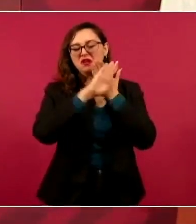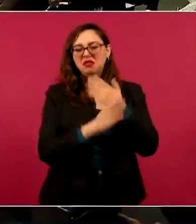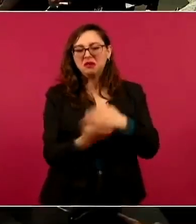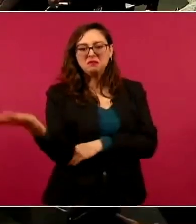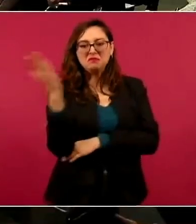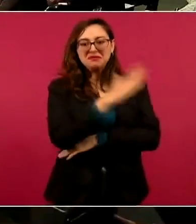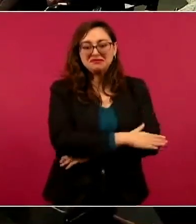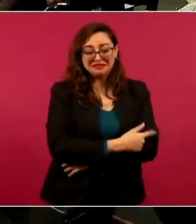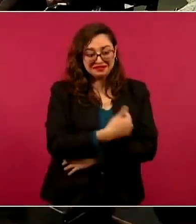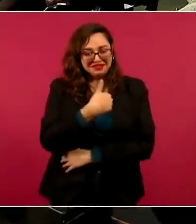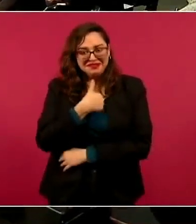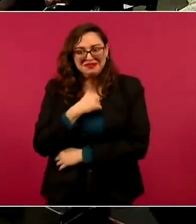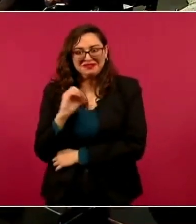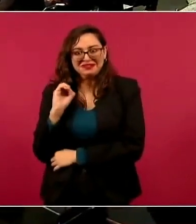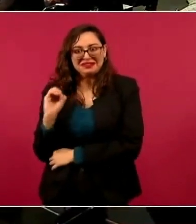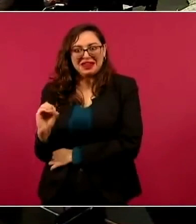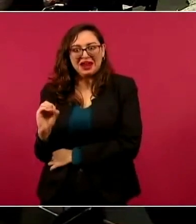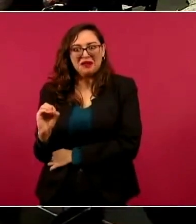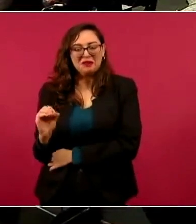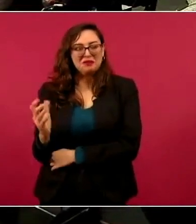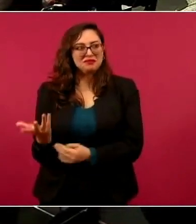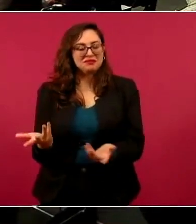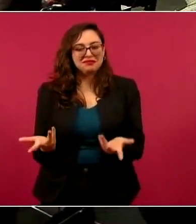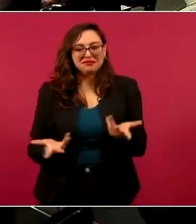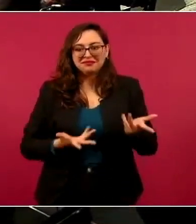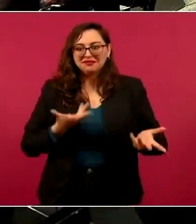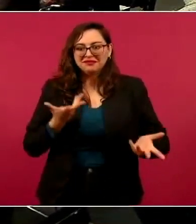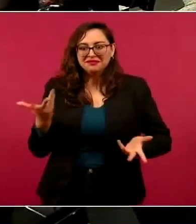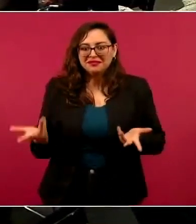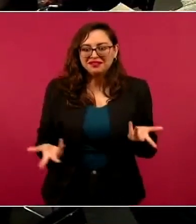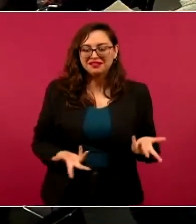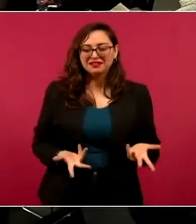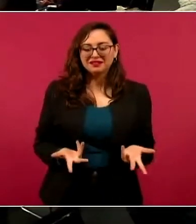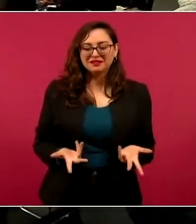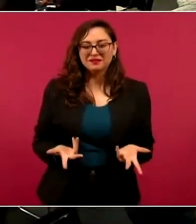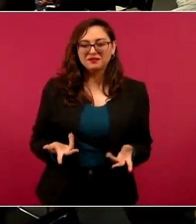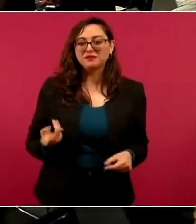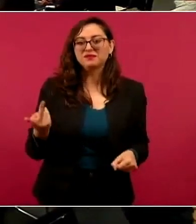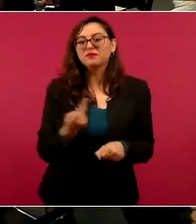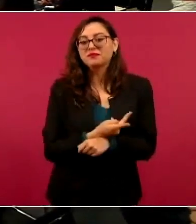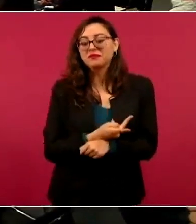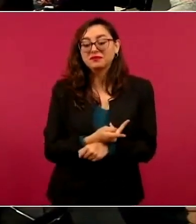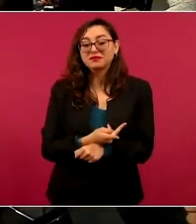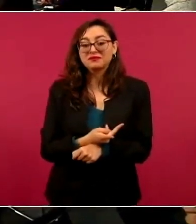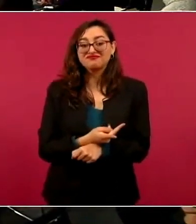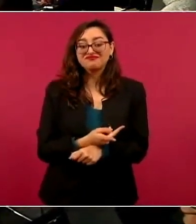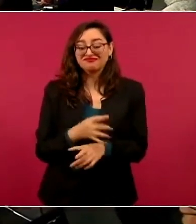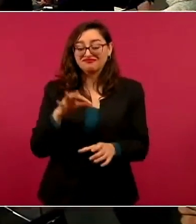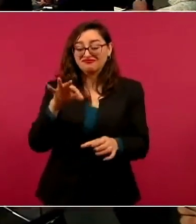Y ya les platiqué cómo dos días antes de la elección